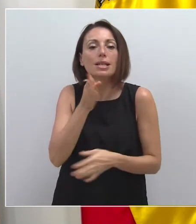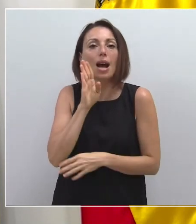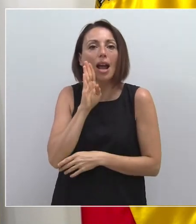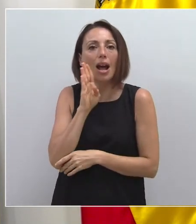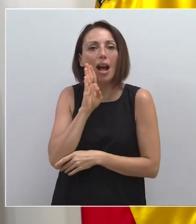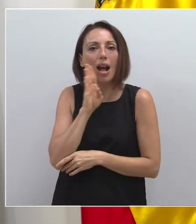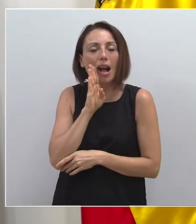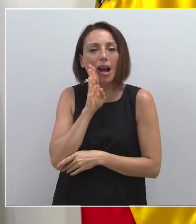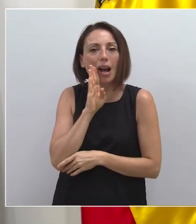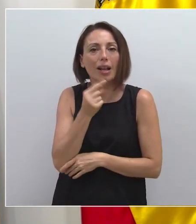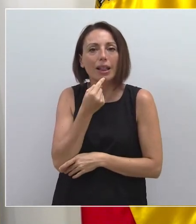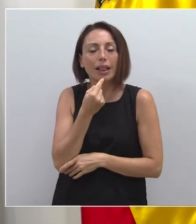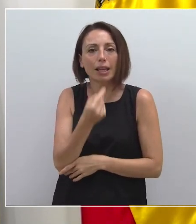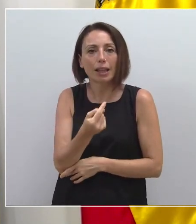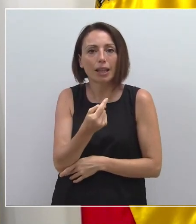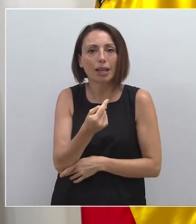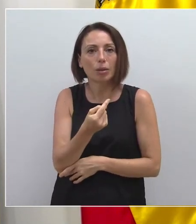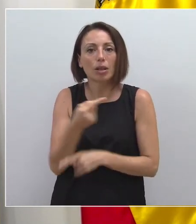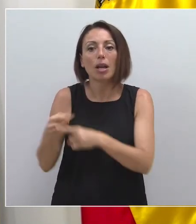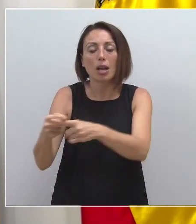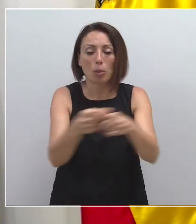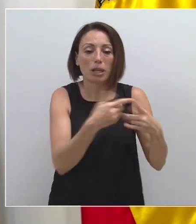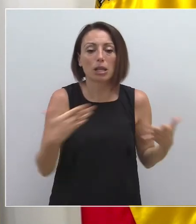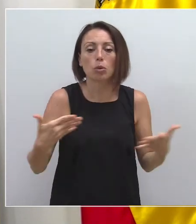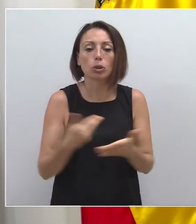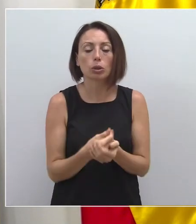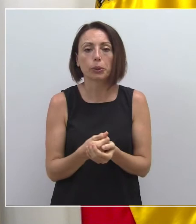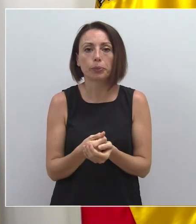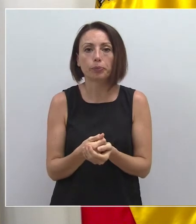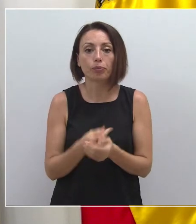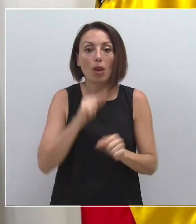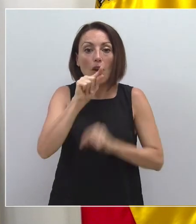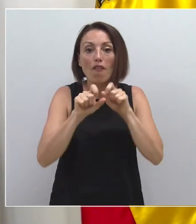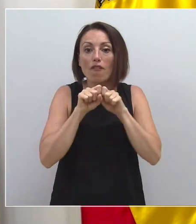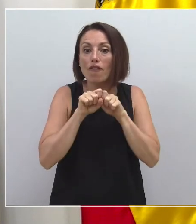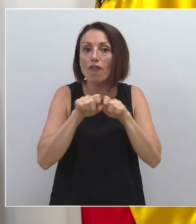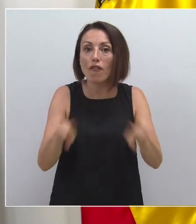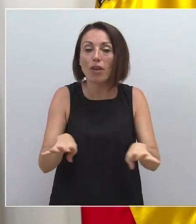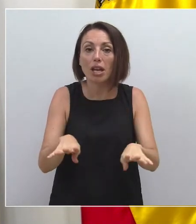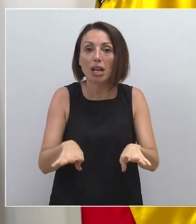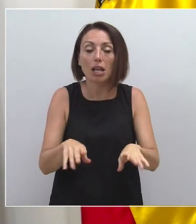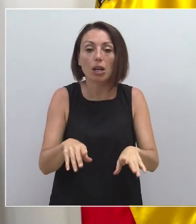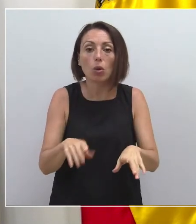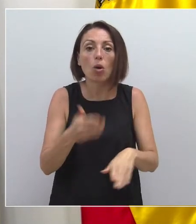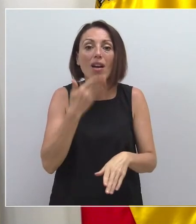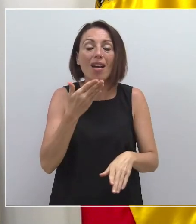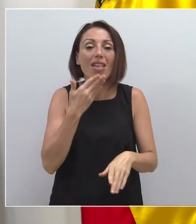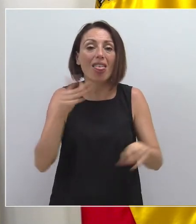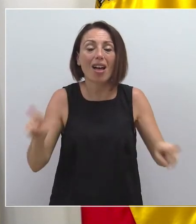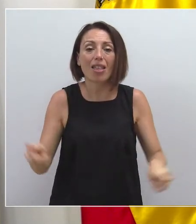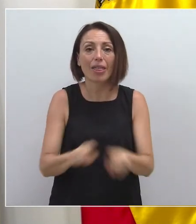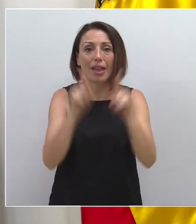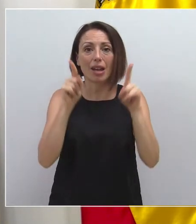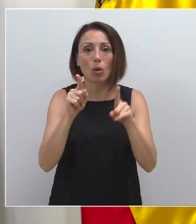mandábamos y que compartimos todos. Es decir, que el virus no tiene predilección etaria y que el